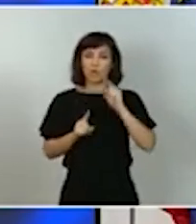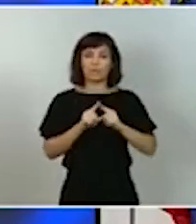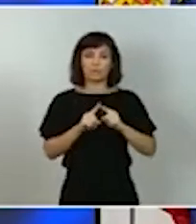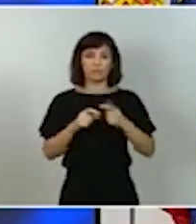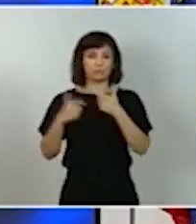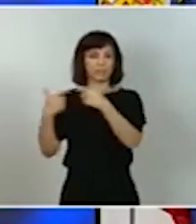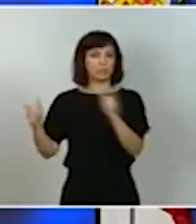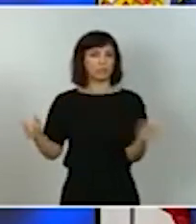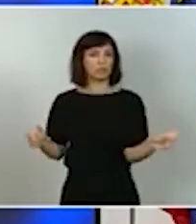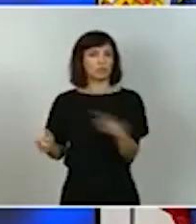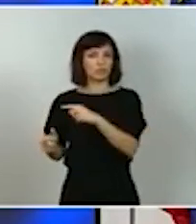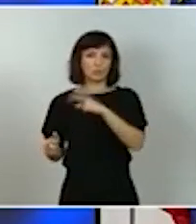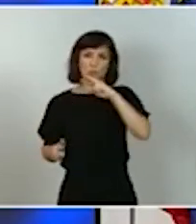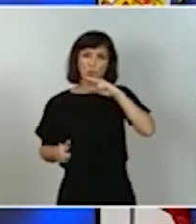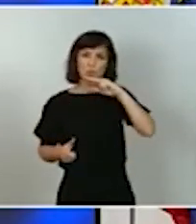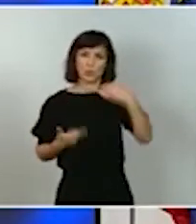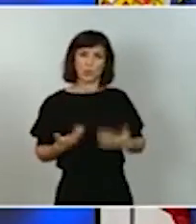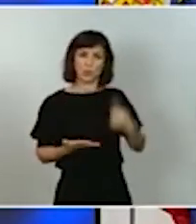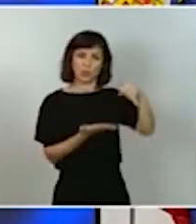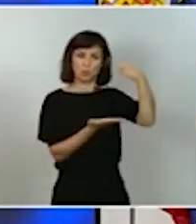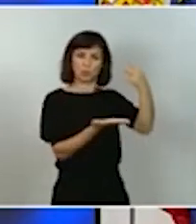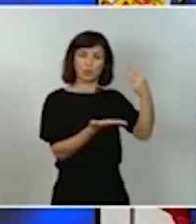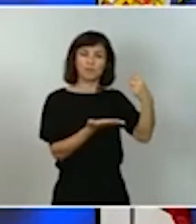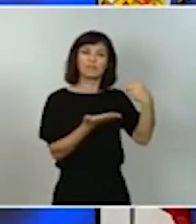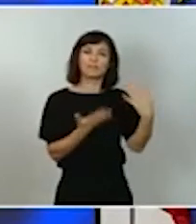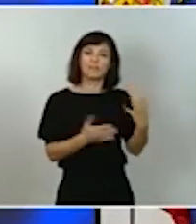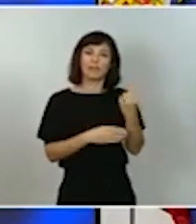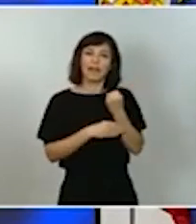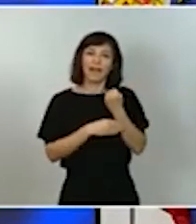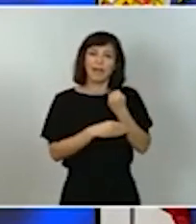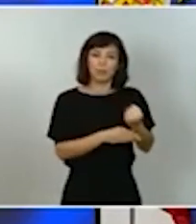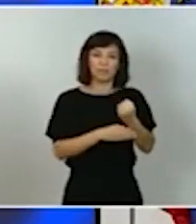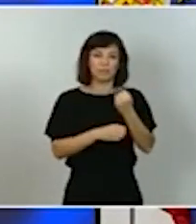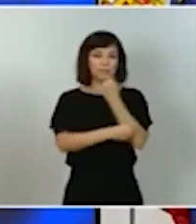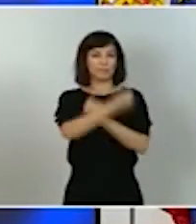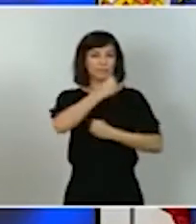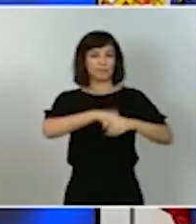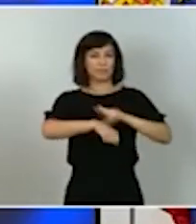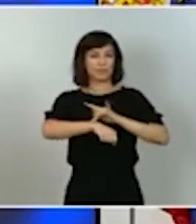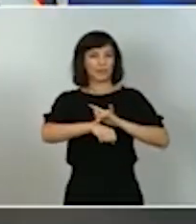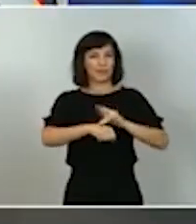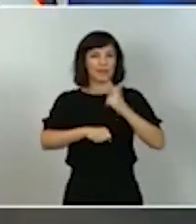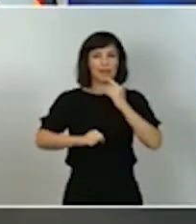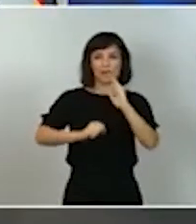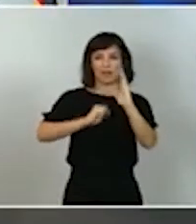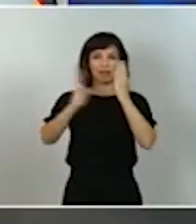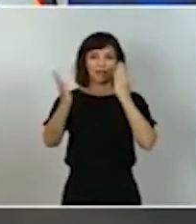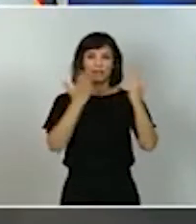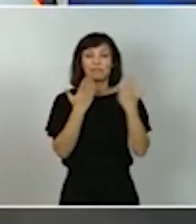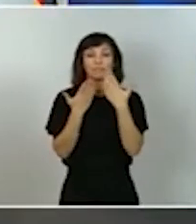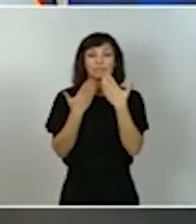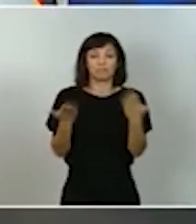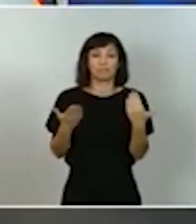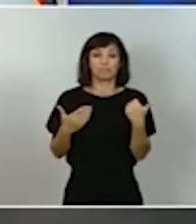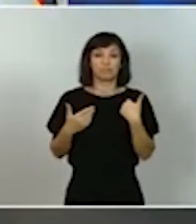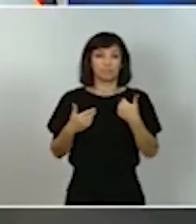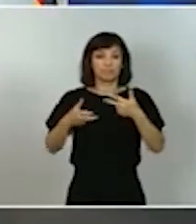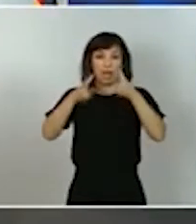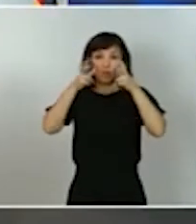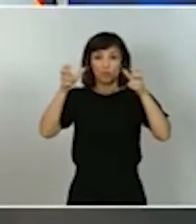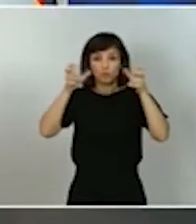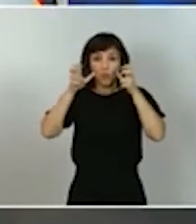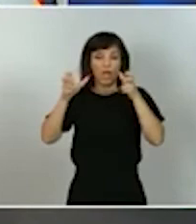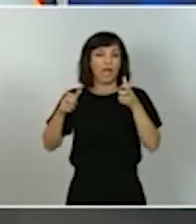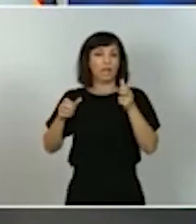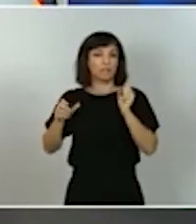tiempo que apoyamos las iniciativas de la economía digital que se están planteando entre otros sectores la proyección audiovisual o los videojuegos